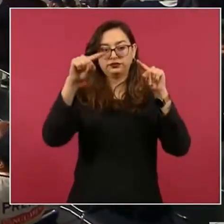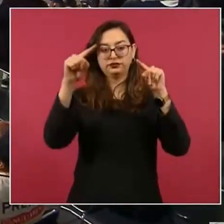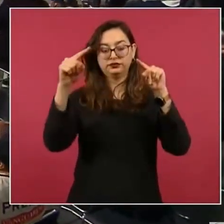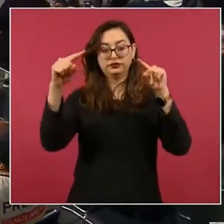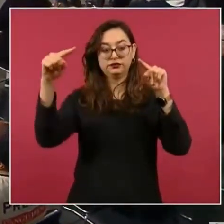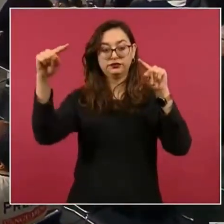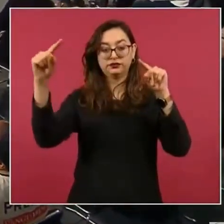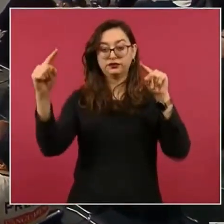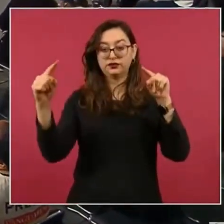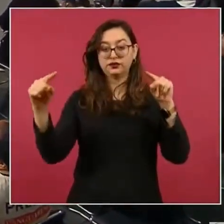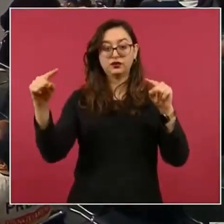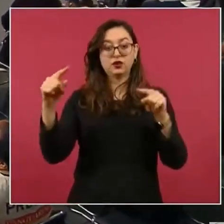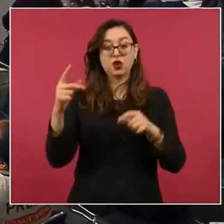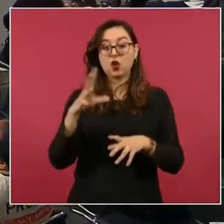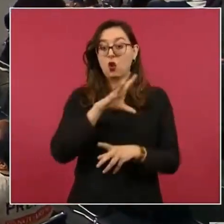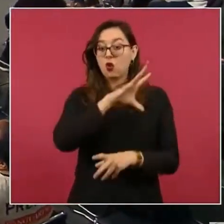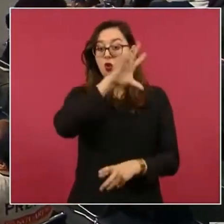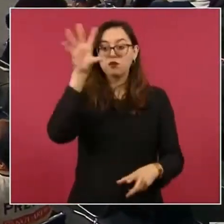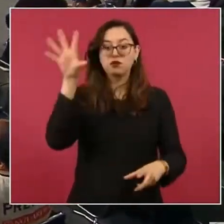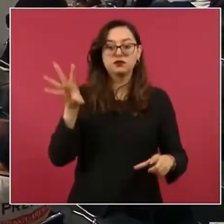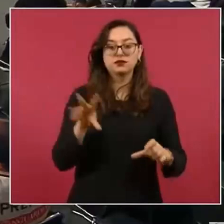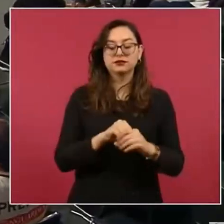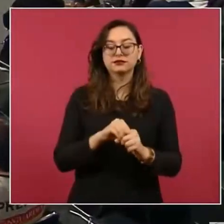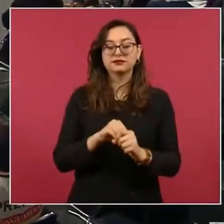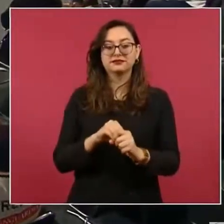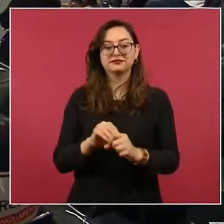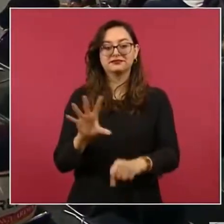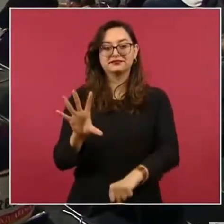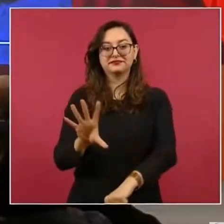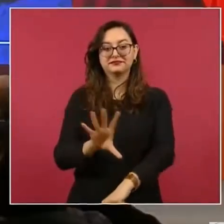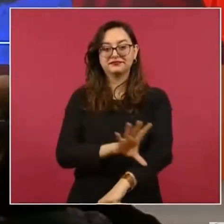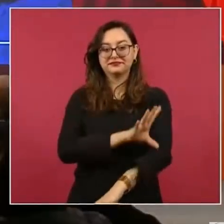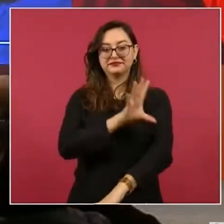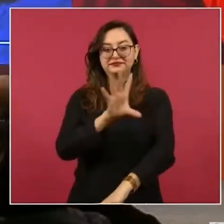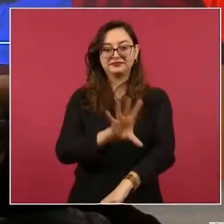electrificado, es eléctrico. Todo esto